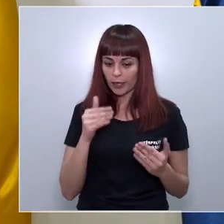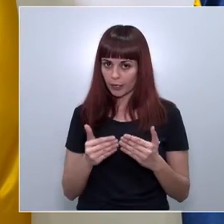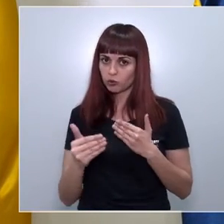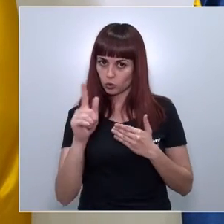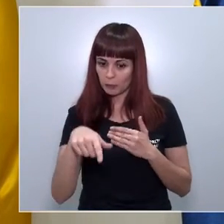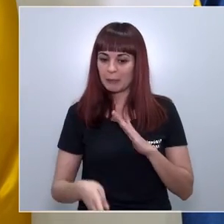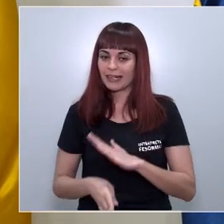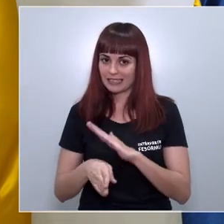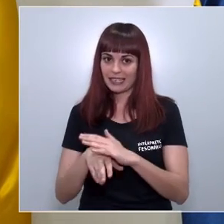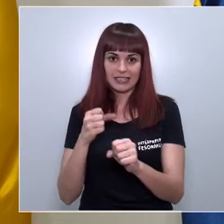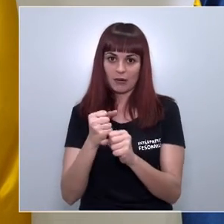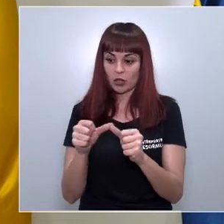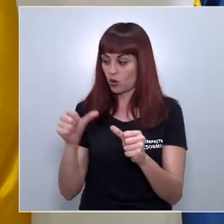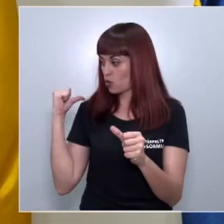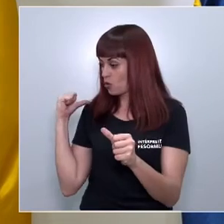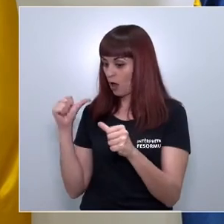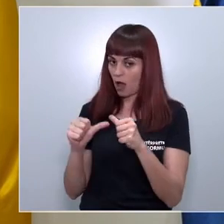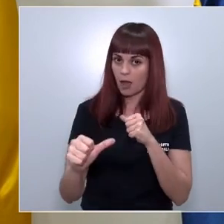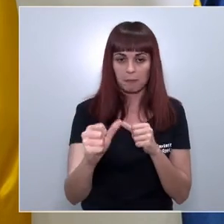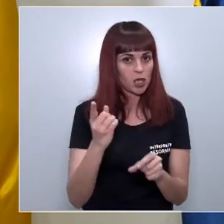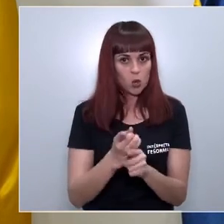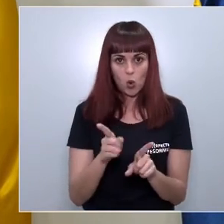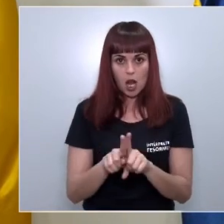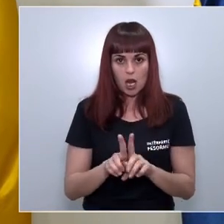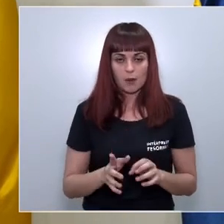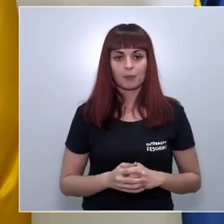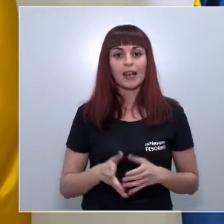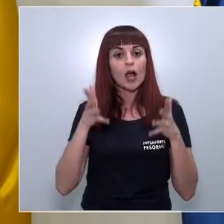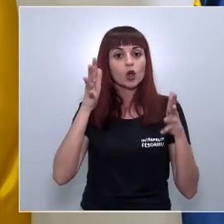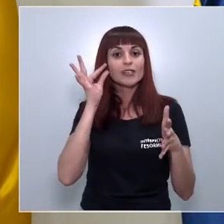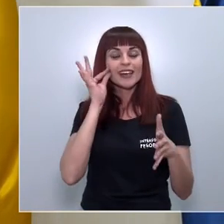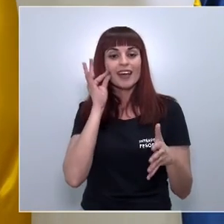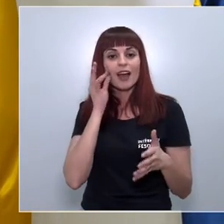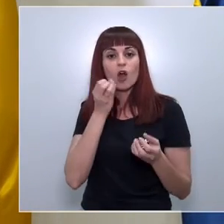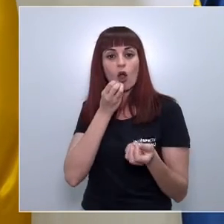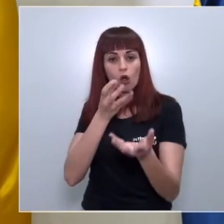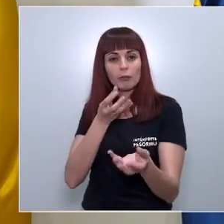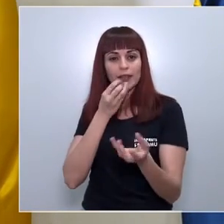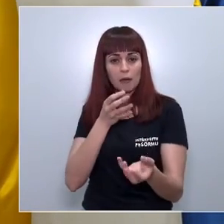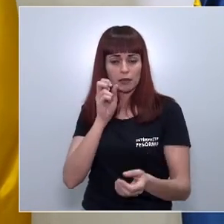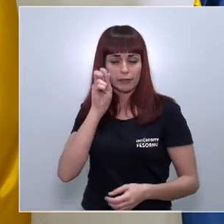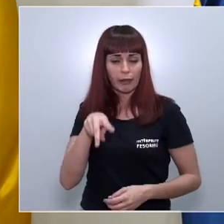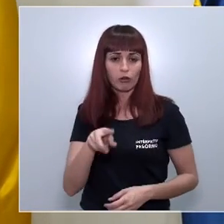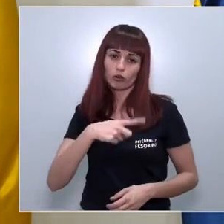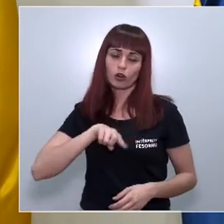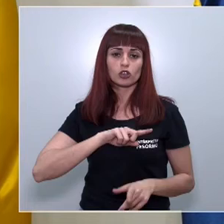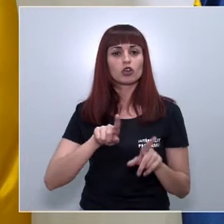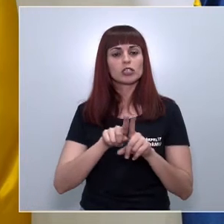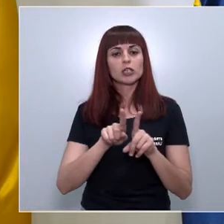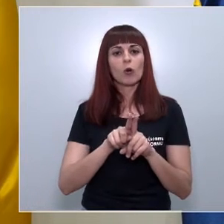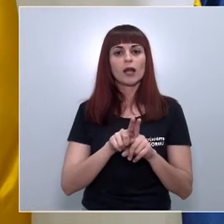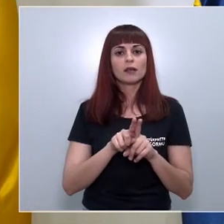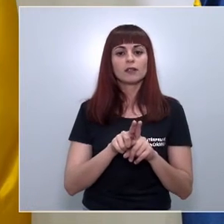para seguir trabajando como se ha trabajado lo que comentaba la consejera y tiene todas las razones que de alguna manera premiamos un poco la